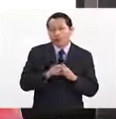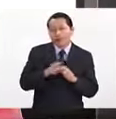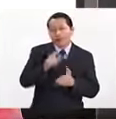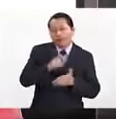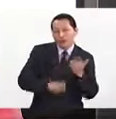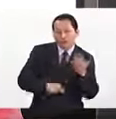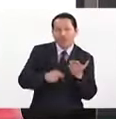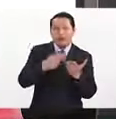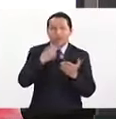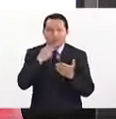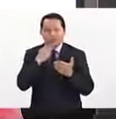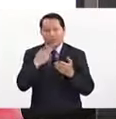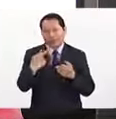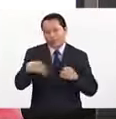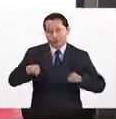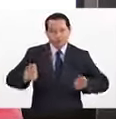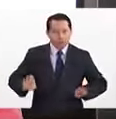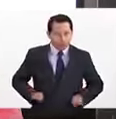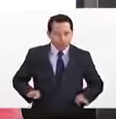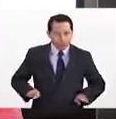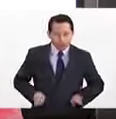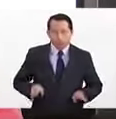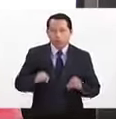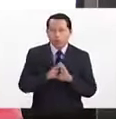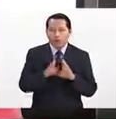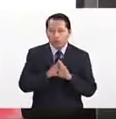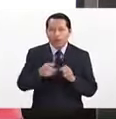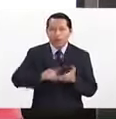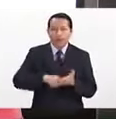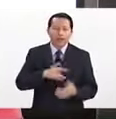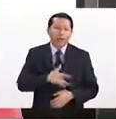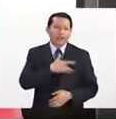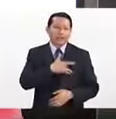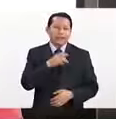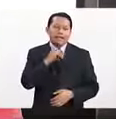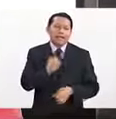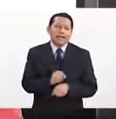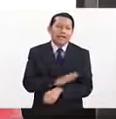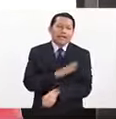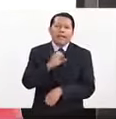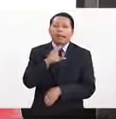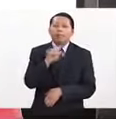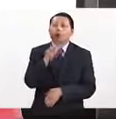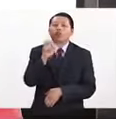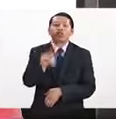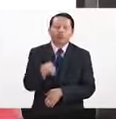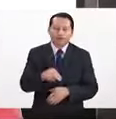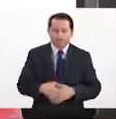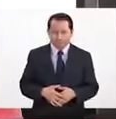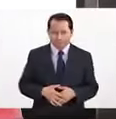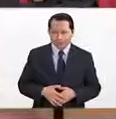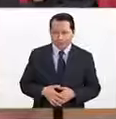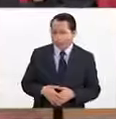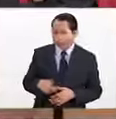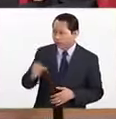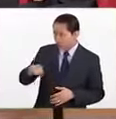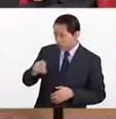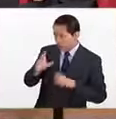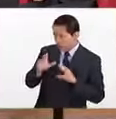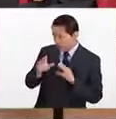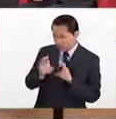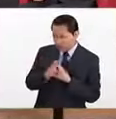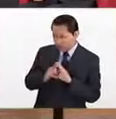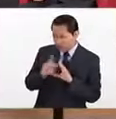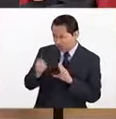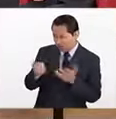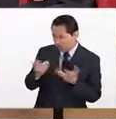acerca de su comportamiento a través de las emociones. ¿Esta economía conductual ustedes la ofrecen en algún modo,